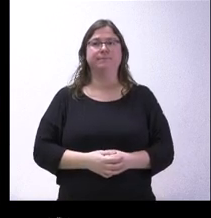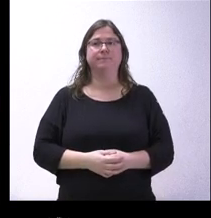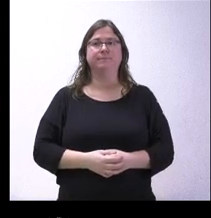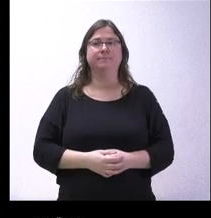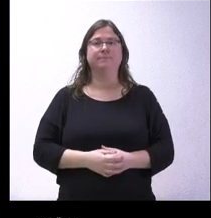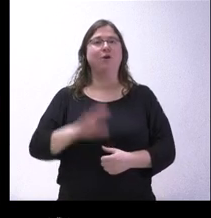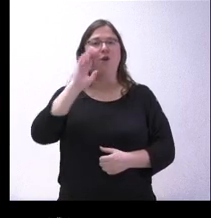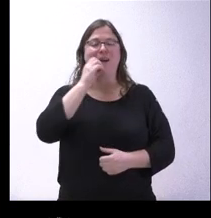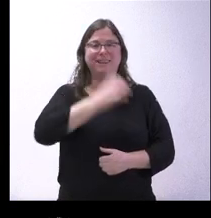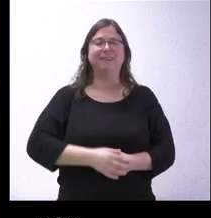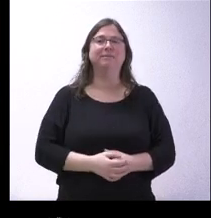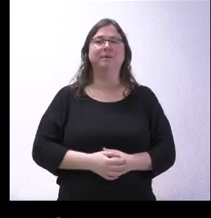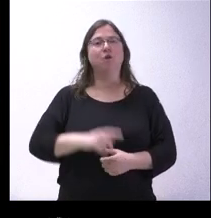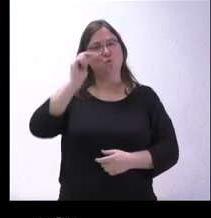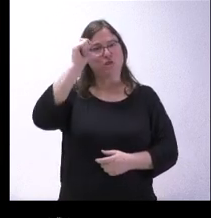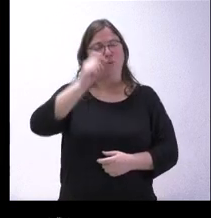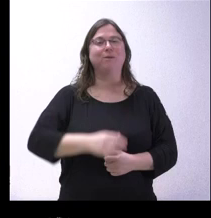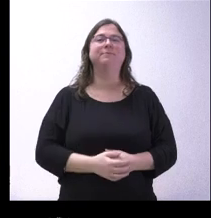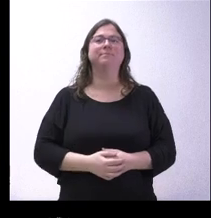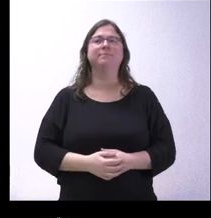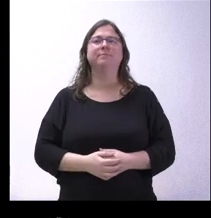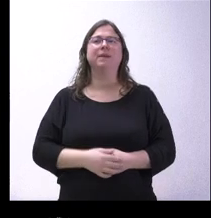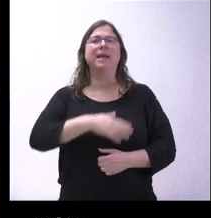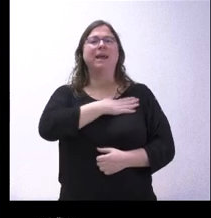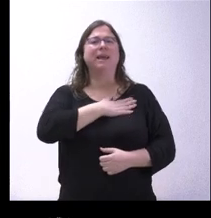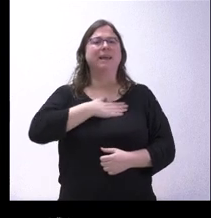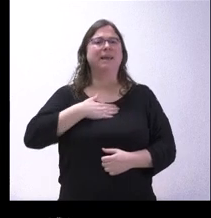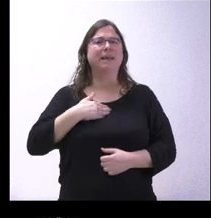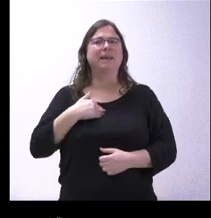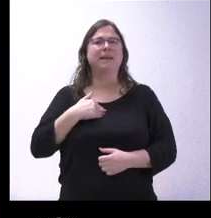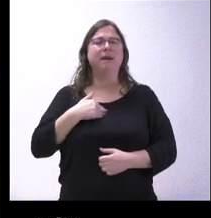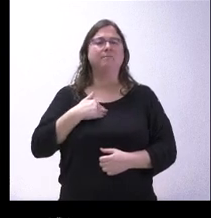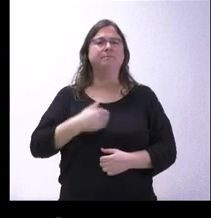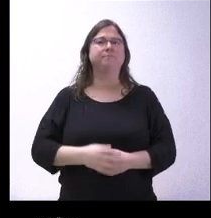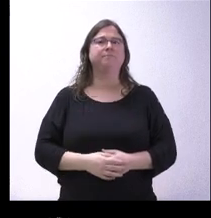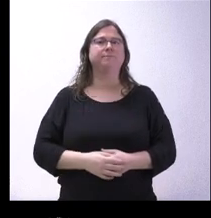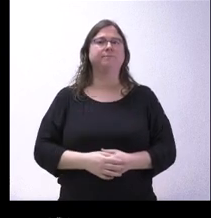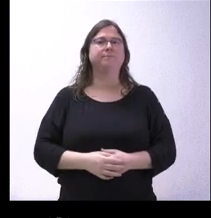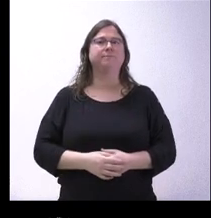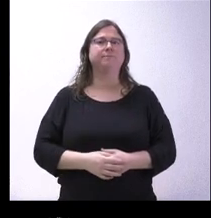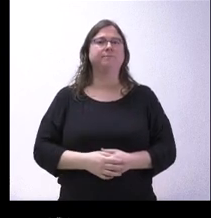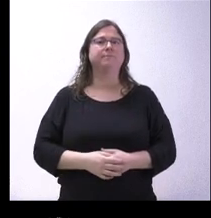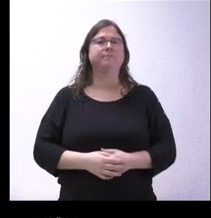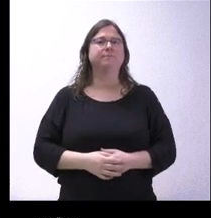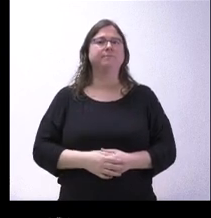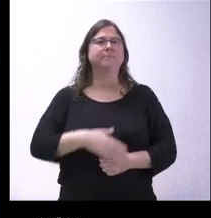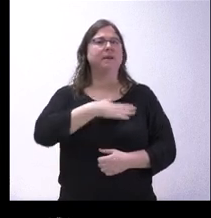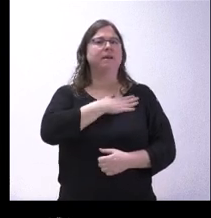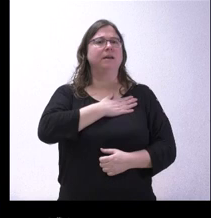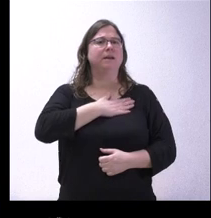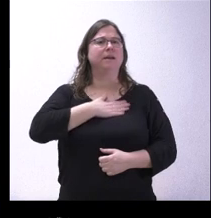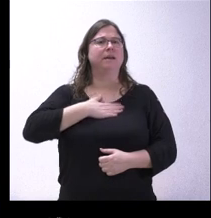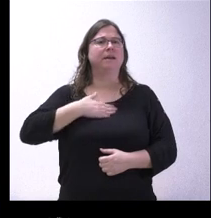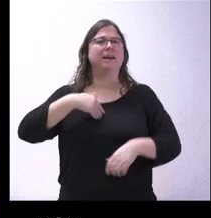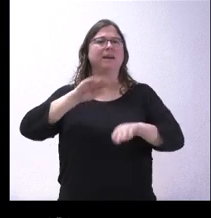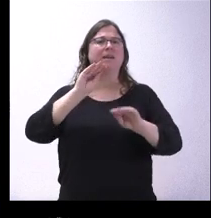Hola, sí, ¿qué tal? Un saludo. Yo tenía dos cuestiones. Una tiene que ver con la aprobación, con el primer punto de la